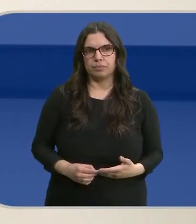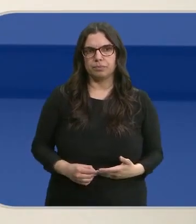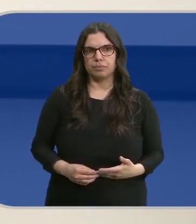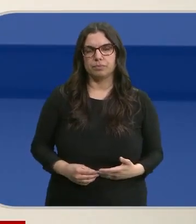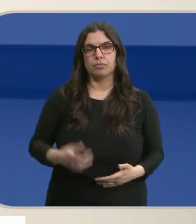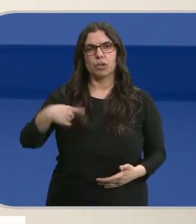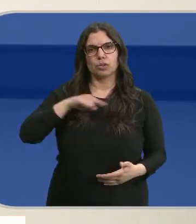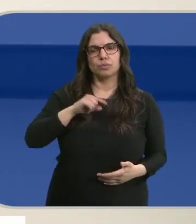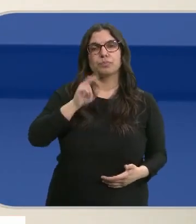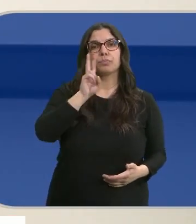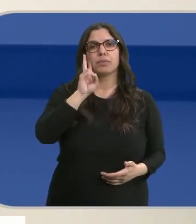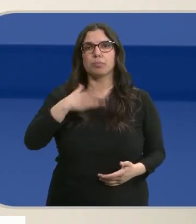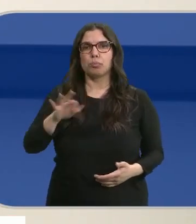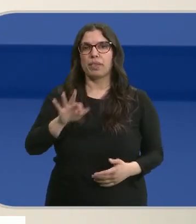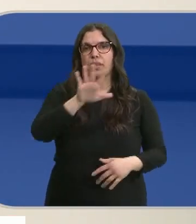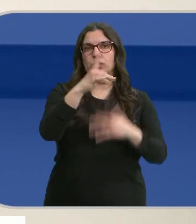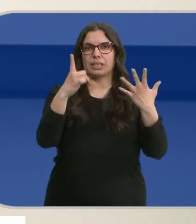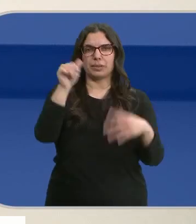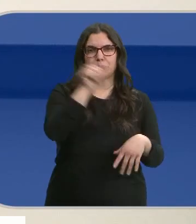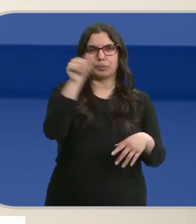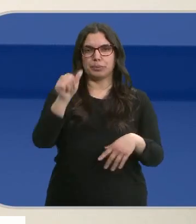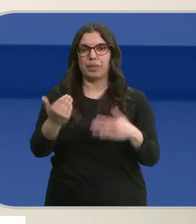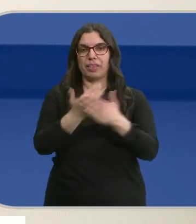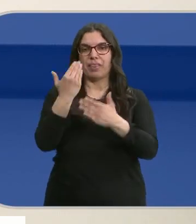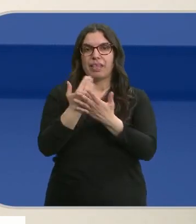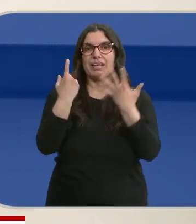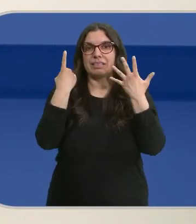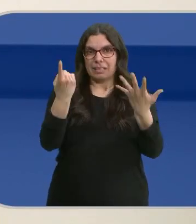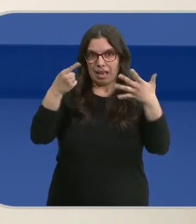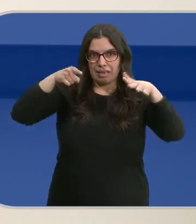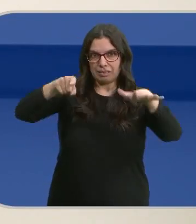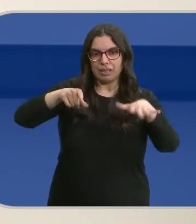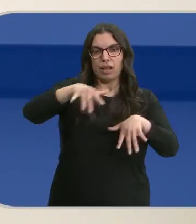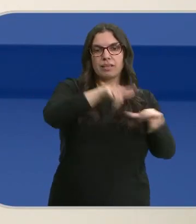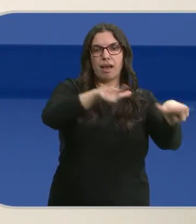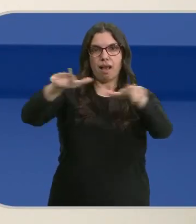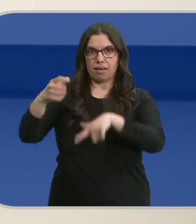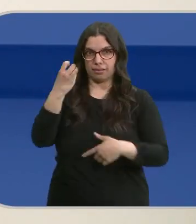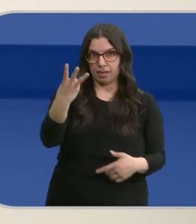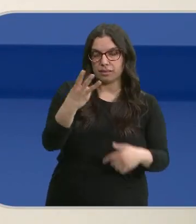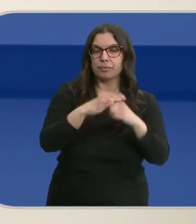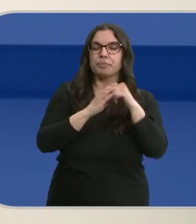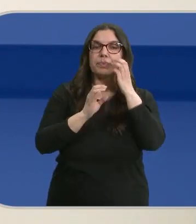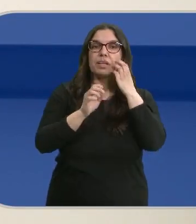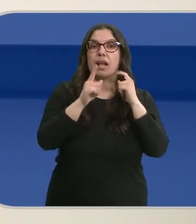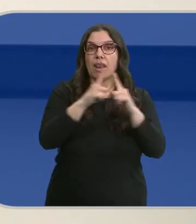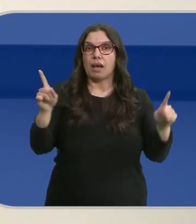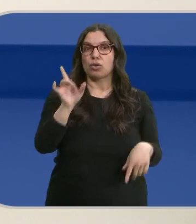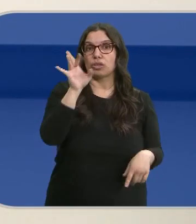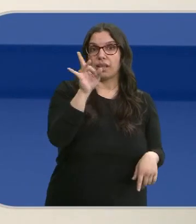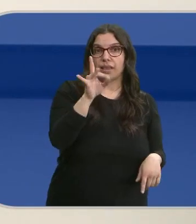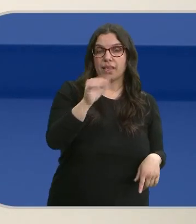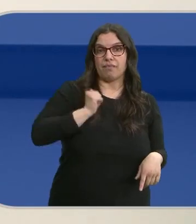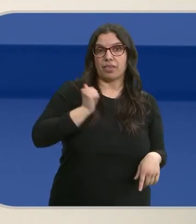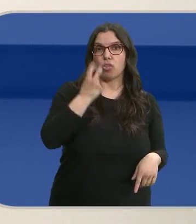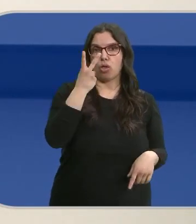Vamos a exhibir 56 trabajos cinematográficos en seis días de proyecciones y tres espacios. De los 15 largometrajes de ficción, 12